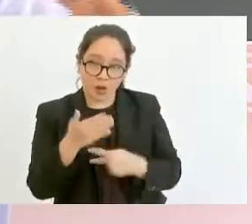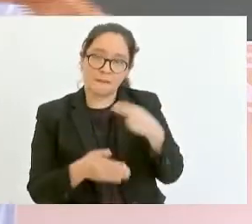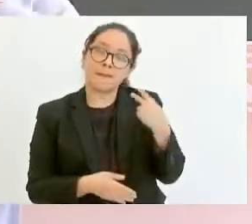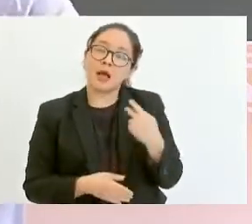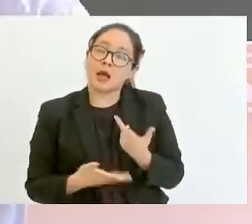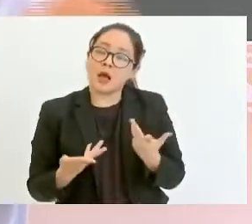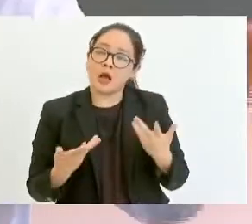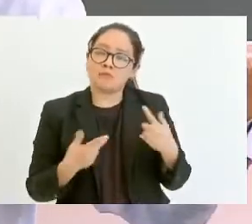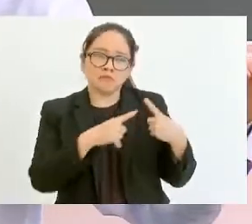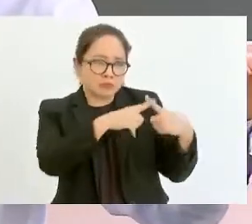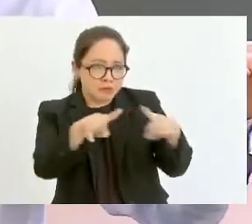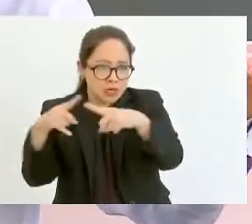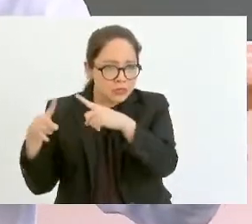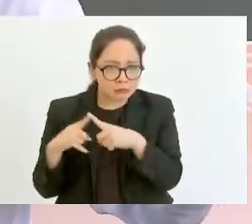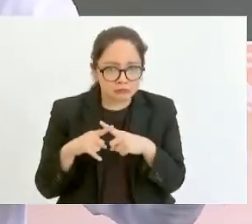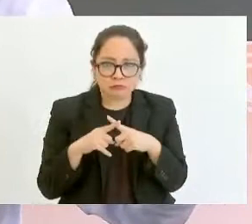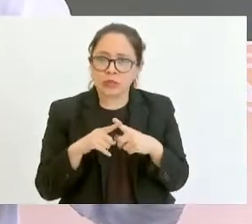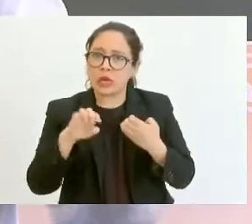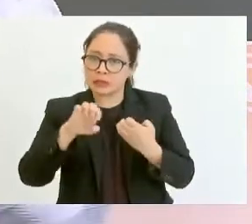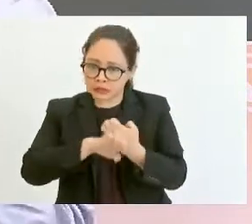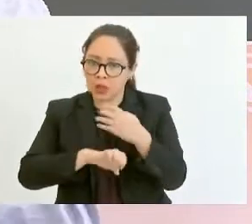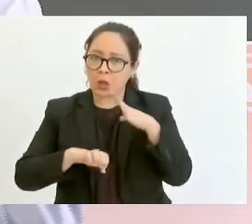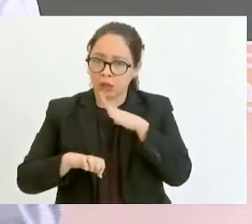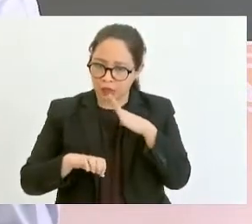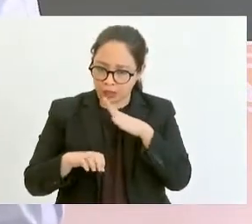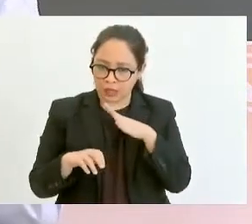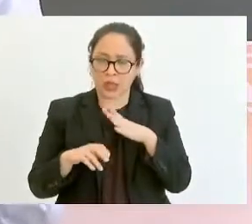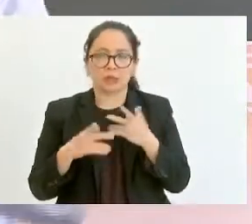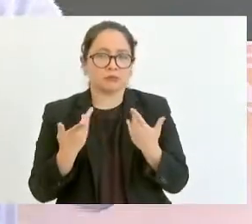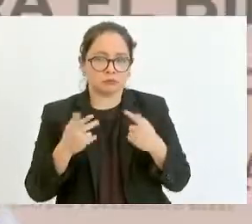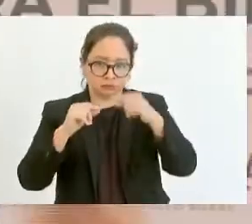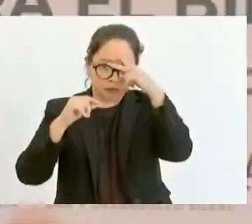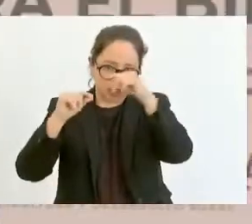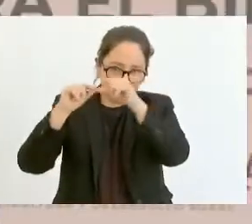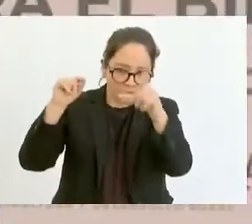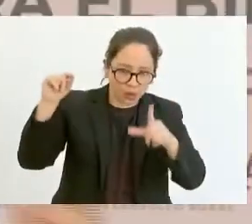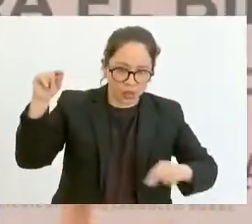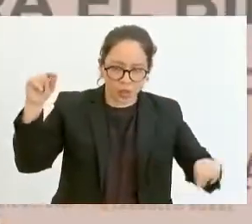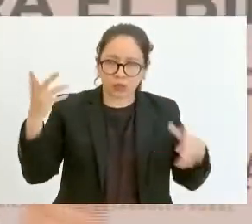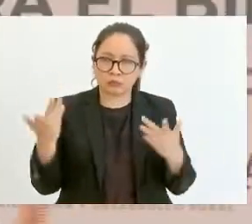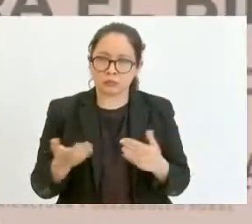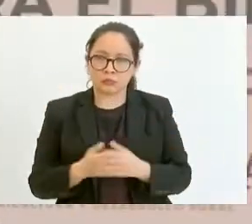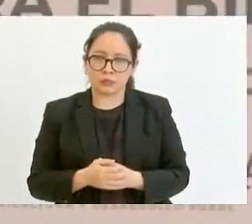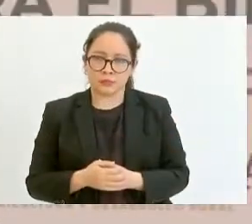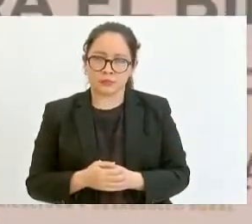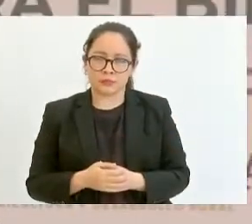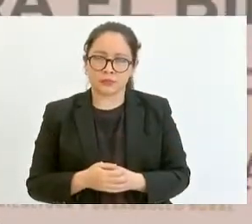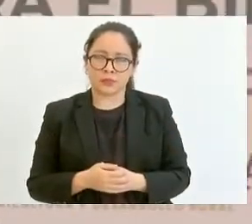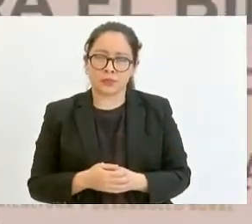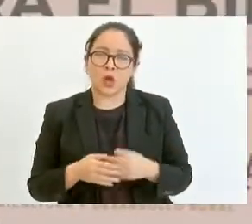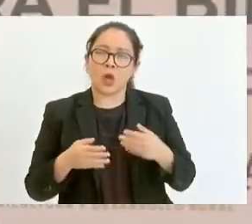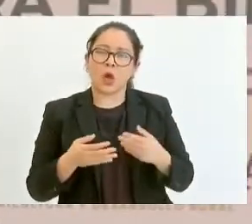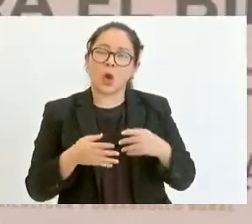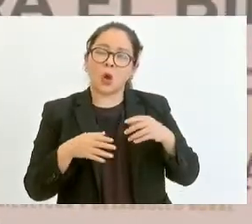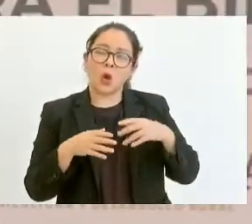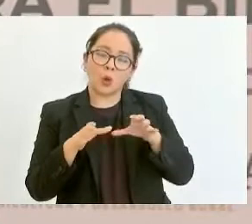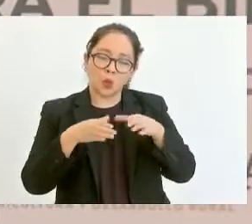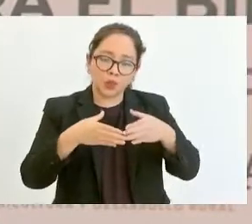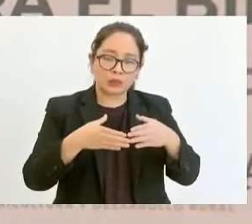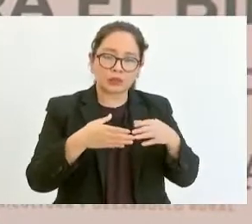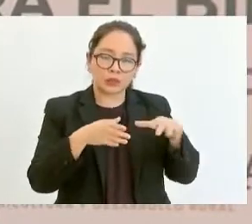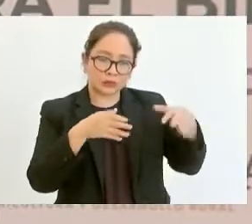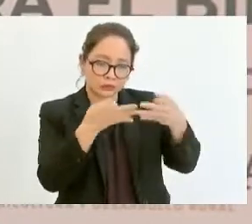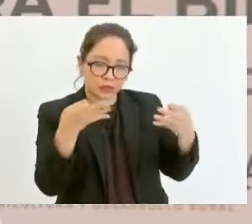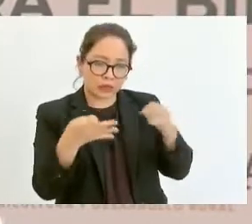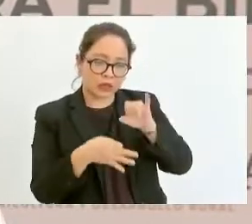está presente en todas las entidades federativas, está presente en dos de cada tres ejidos y comunidades del país y la